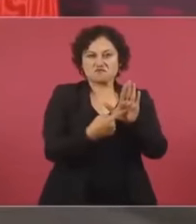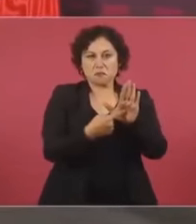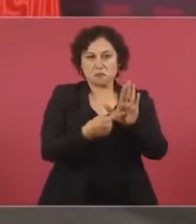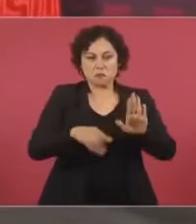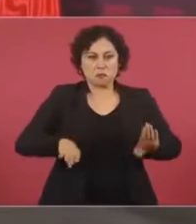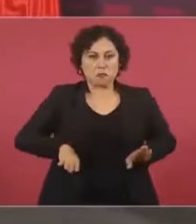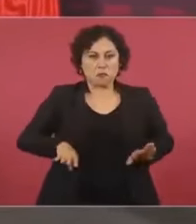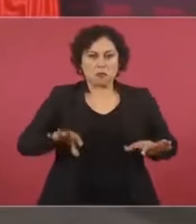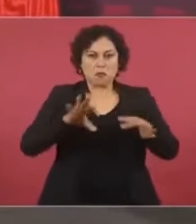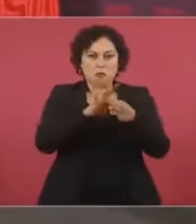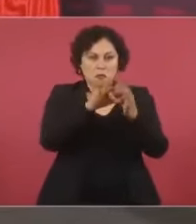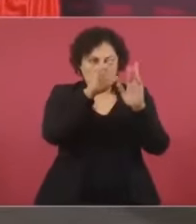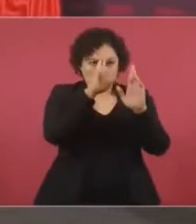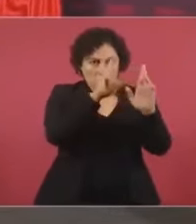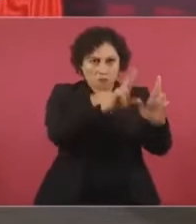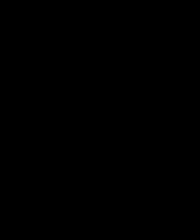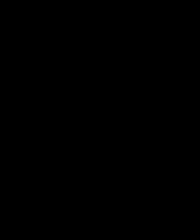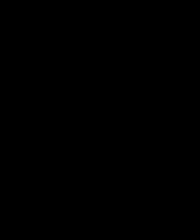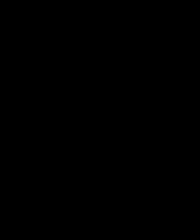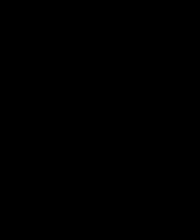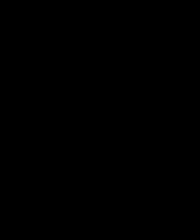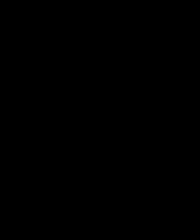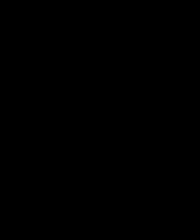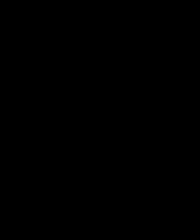respeto, se llama Benito Juárez.